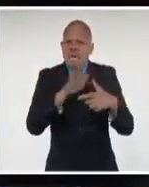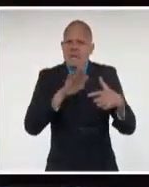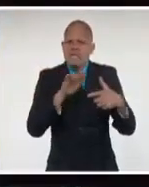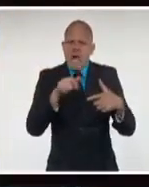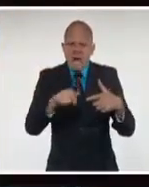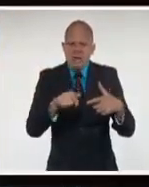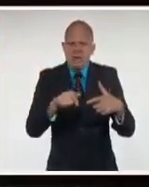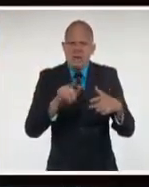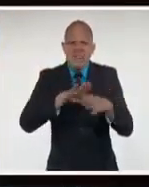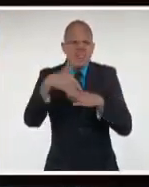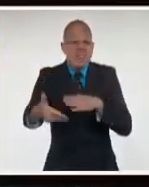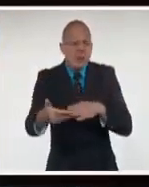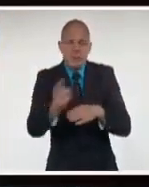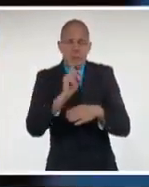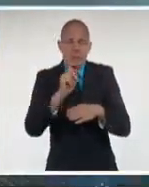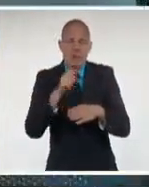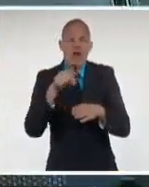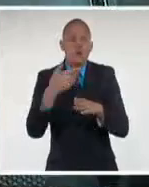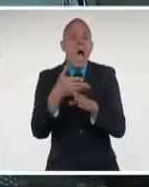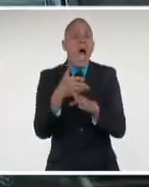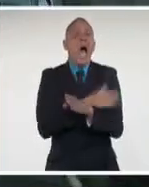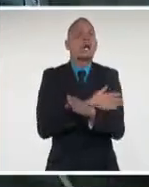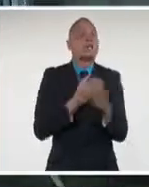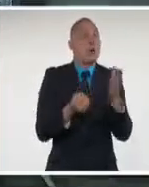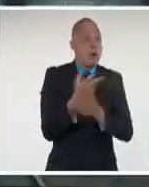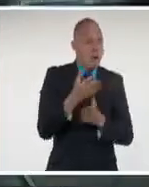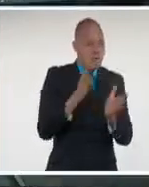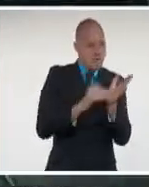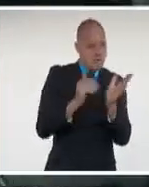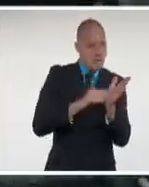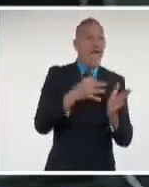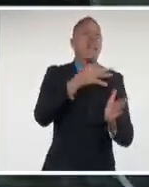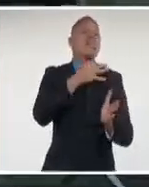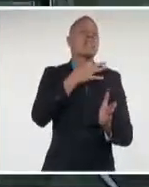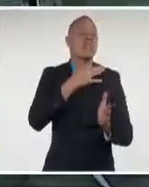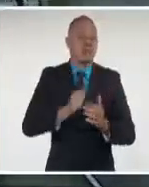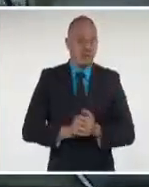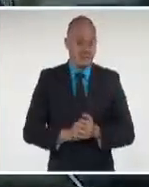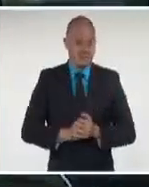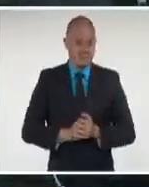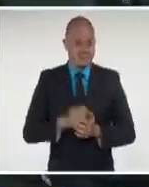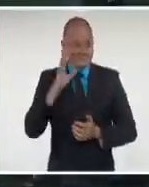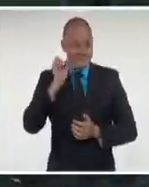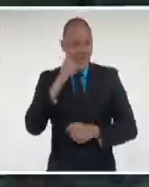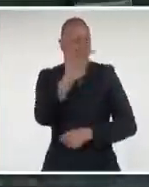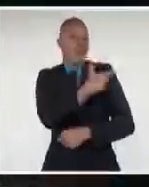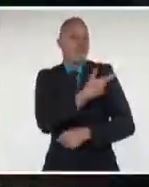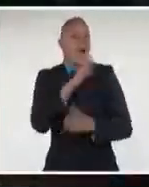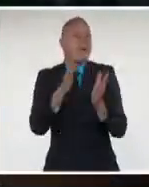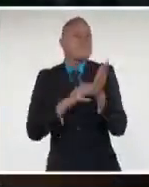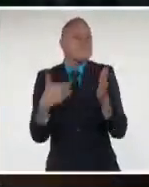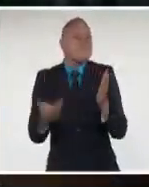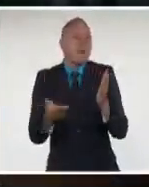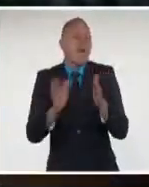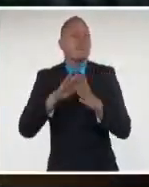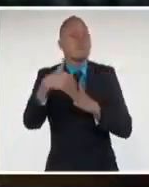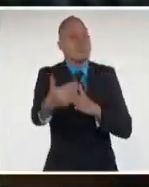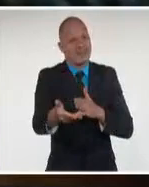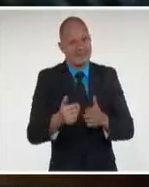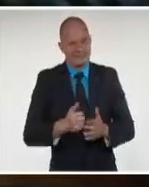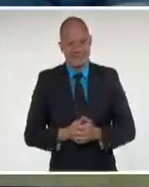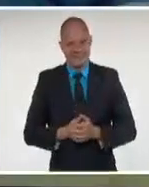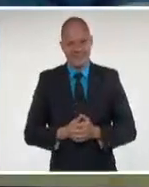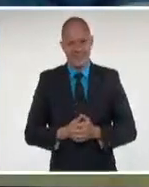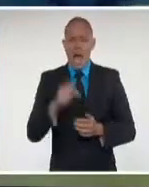territorios que en otros. Por ejemplo, aquí en La Habana, donde la incidencia de la enfermedad ha disminuido notablemente. Pero en provincias como